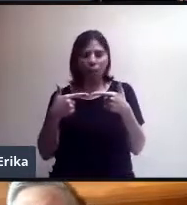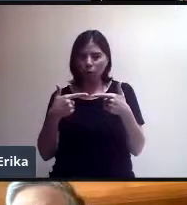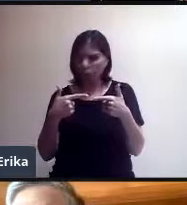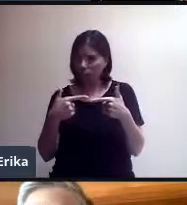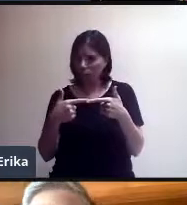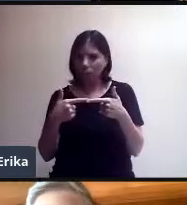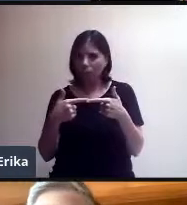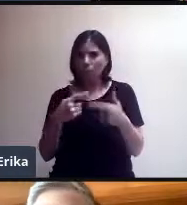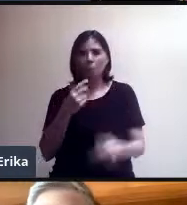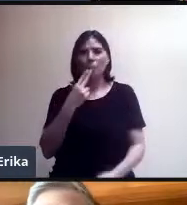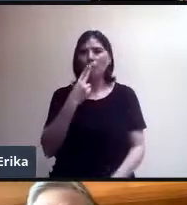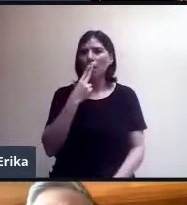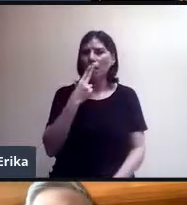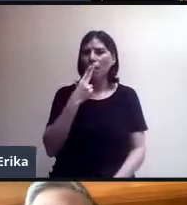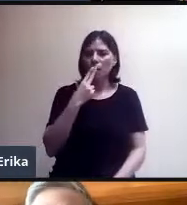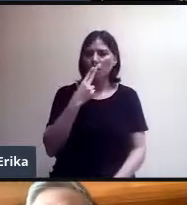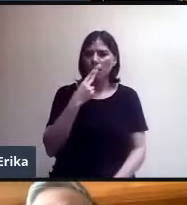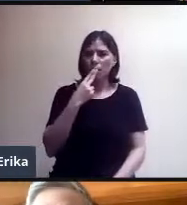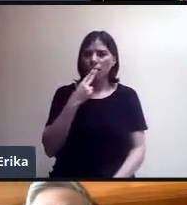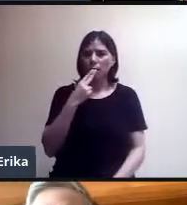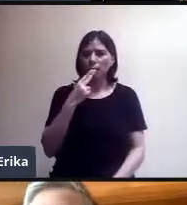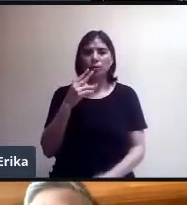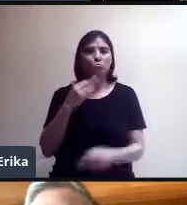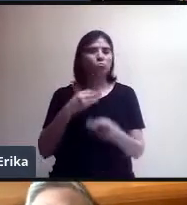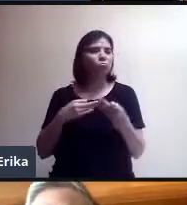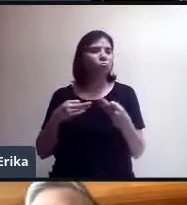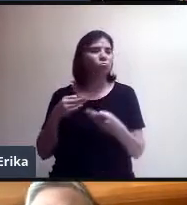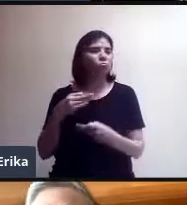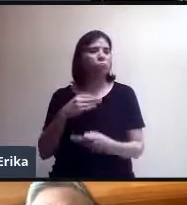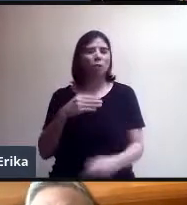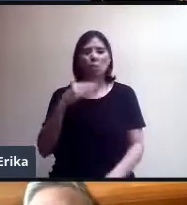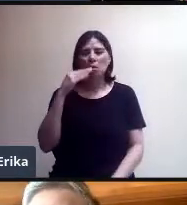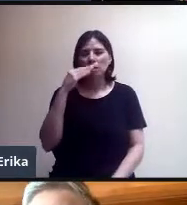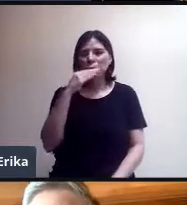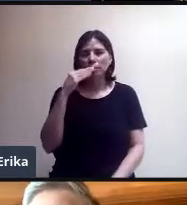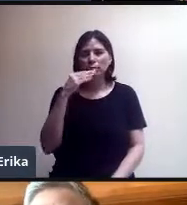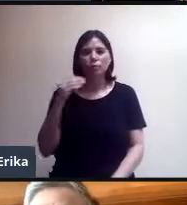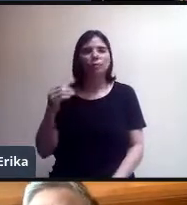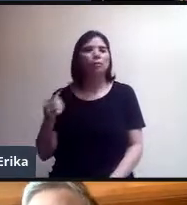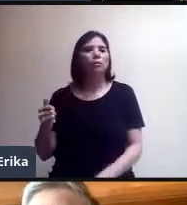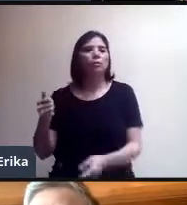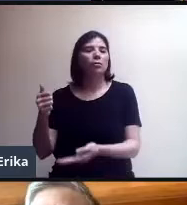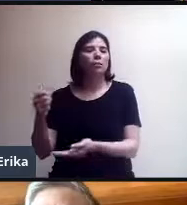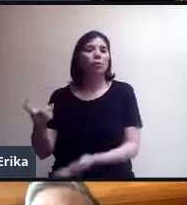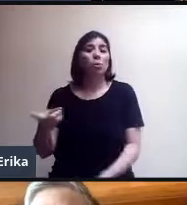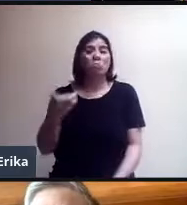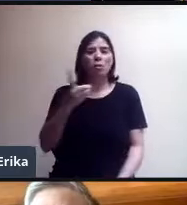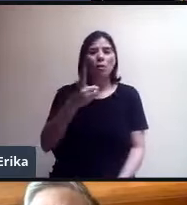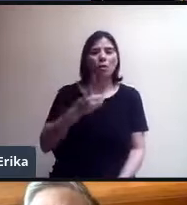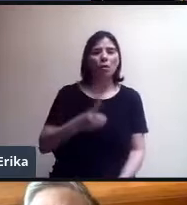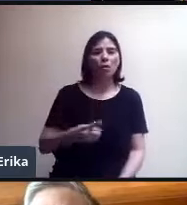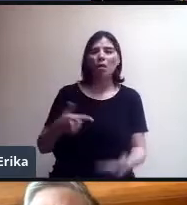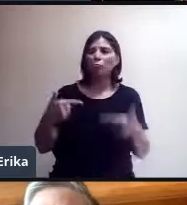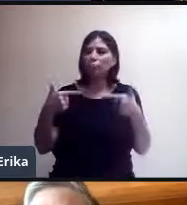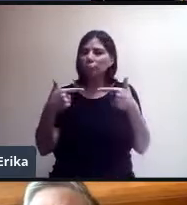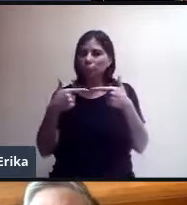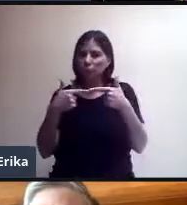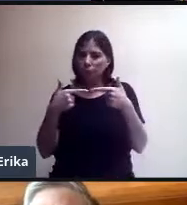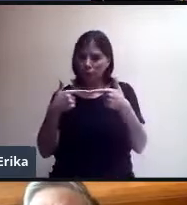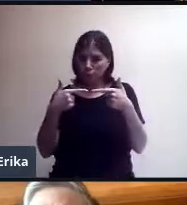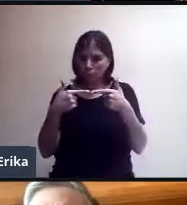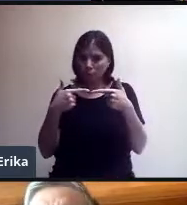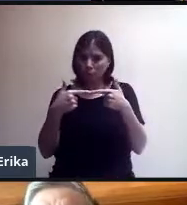Perdón. Estas son aportaciones que hace Google y también el tema de